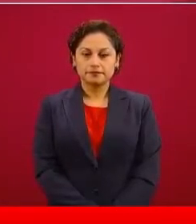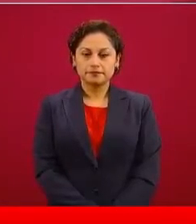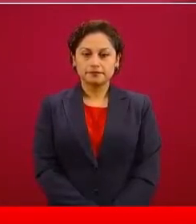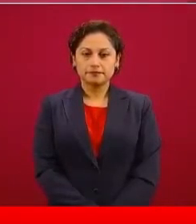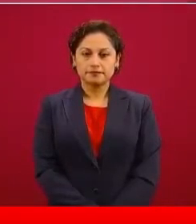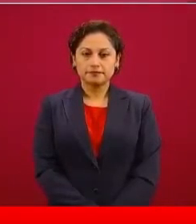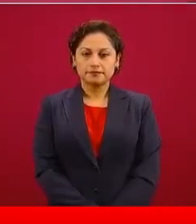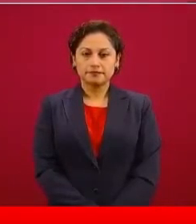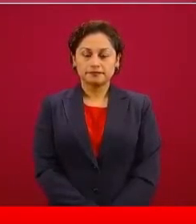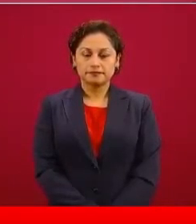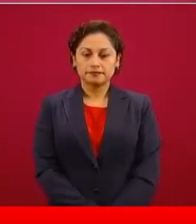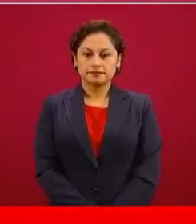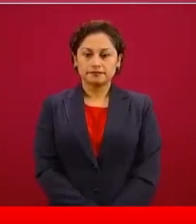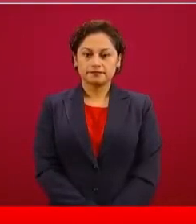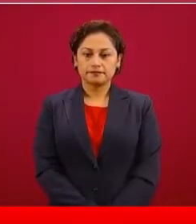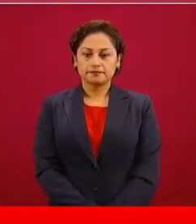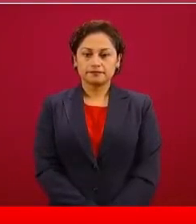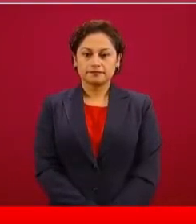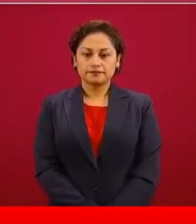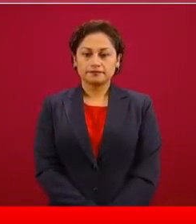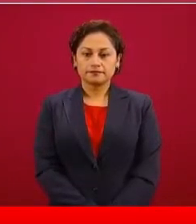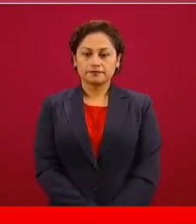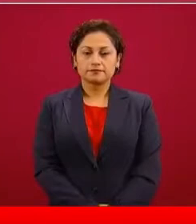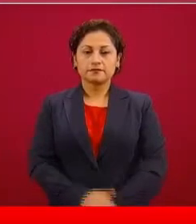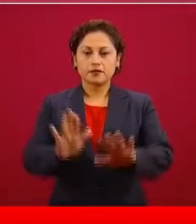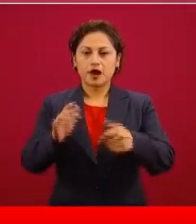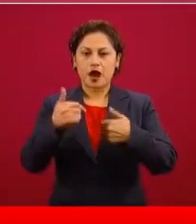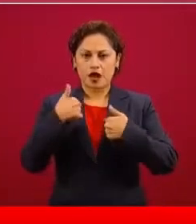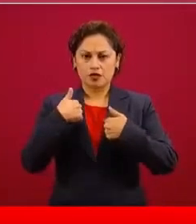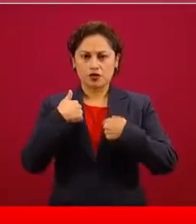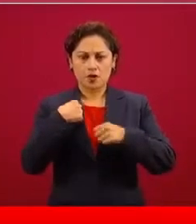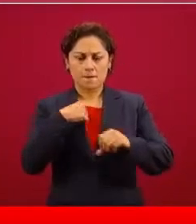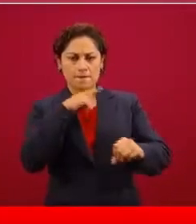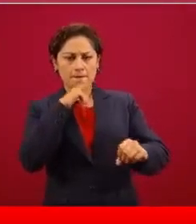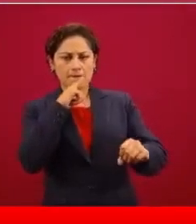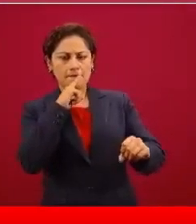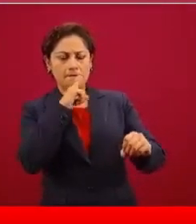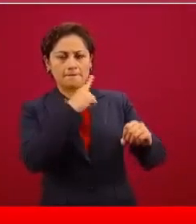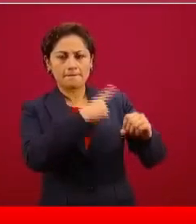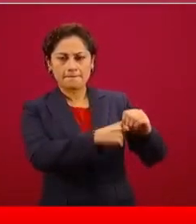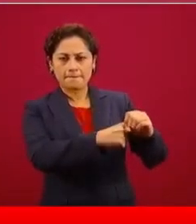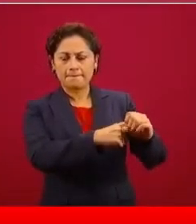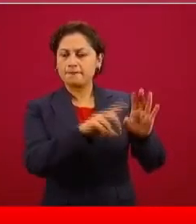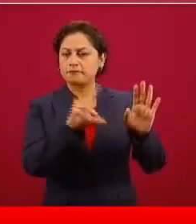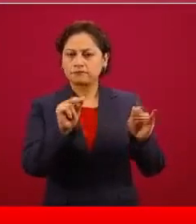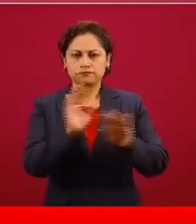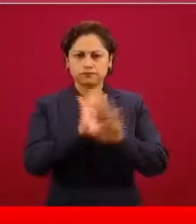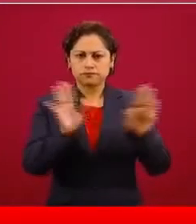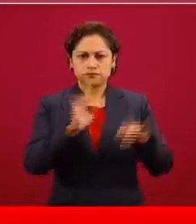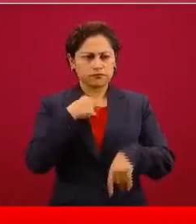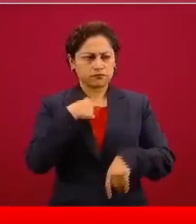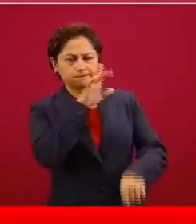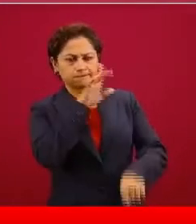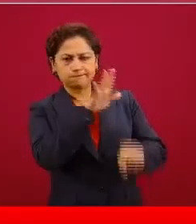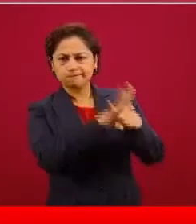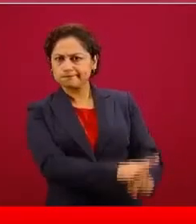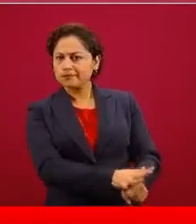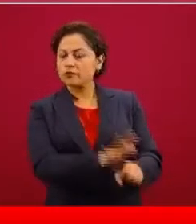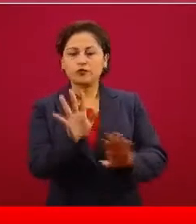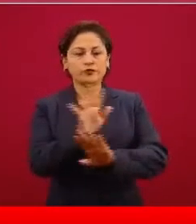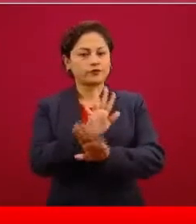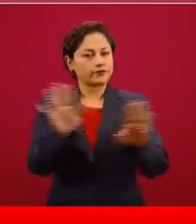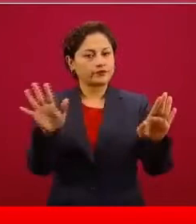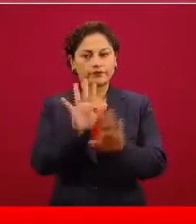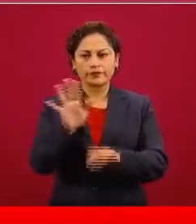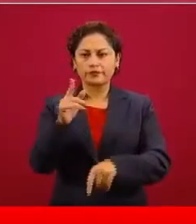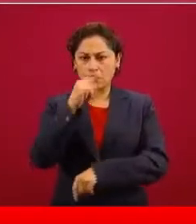Y yo no censuro nada, nada, nada, prohibido